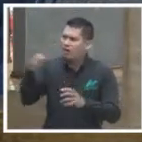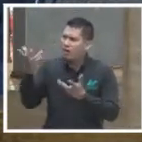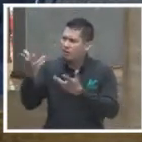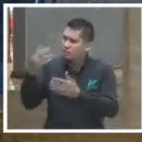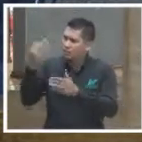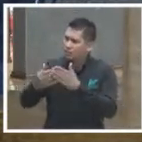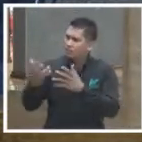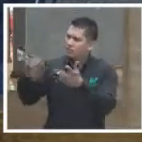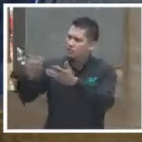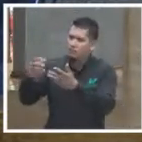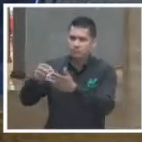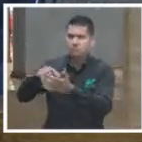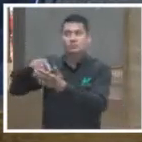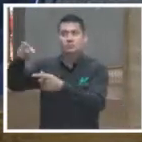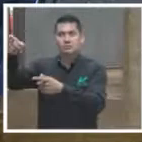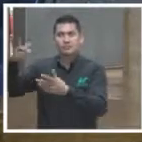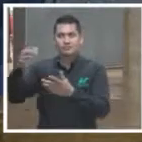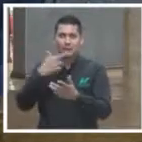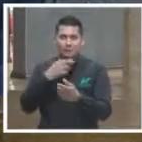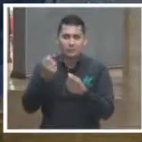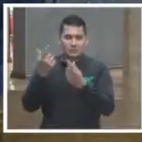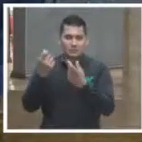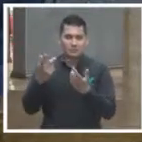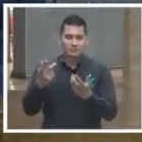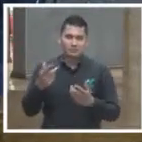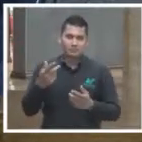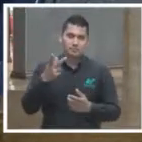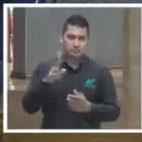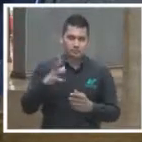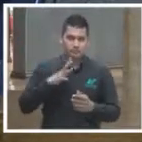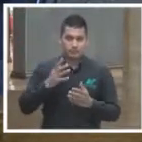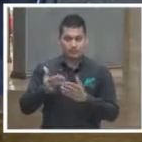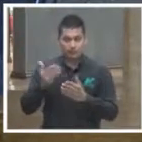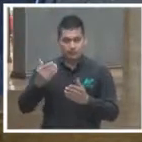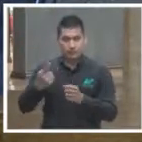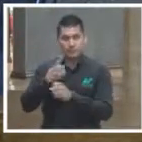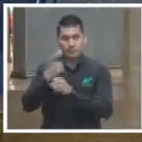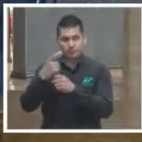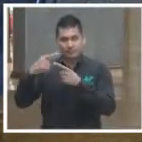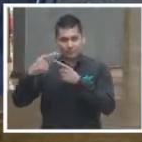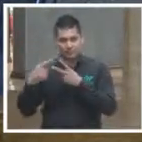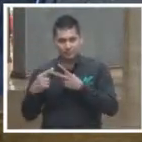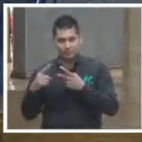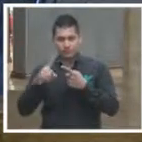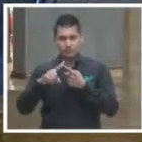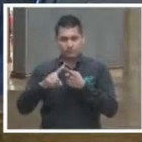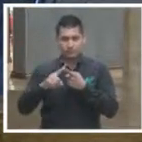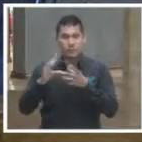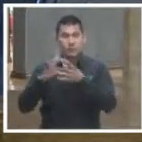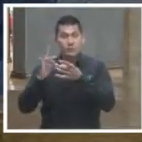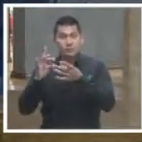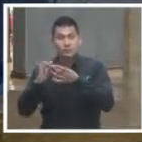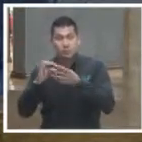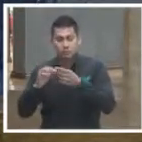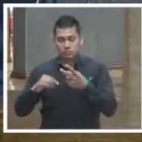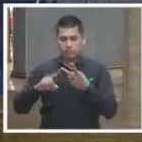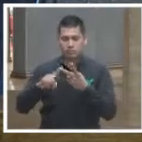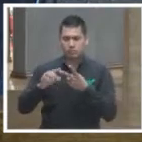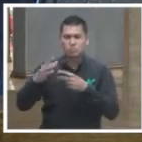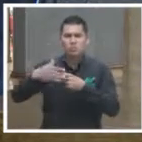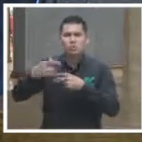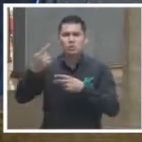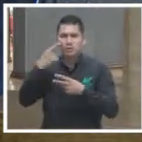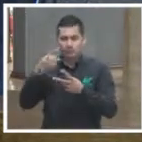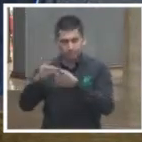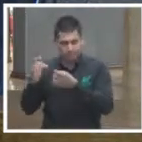antes que son fundamentales, y es la explicación y la justificación. O sea, yo voy a